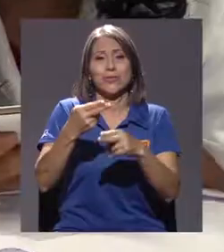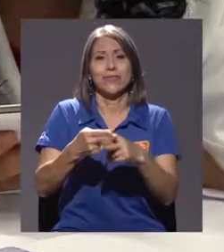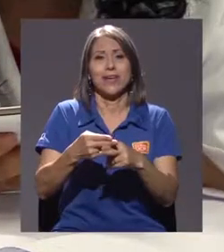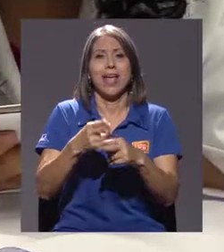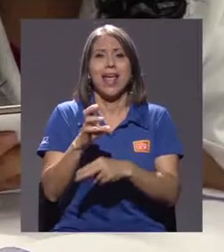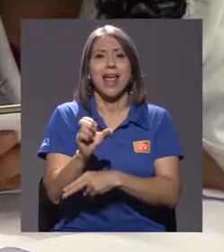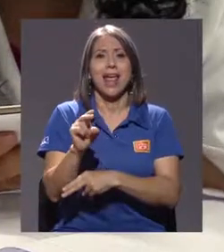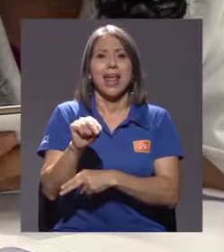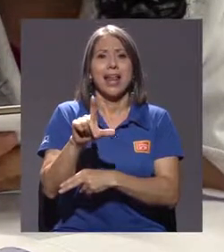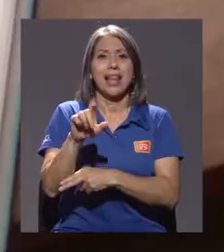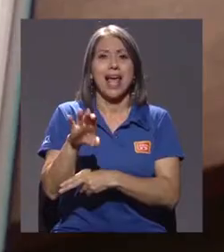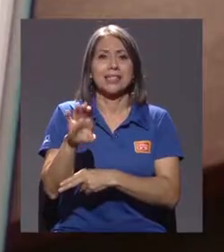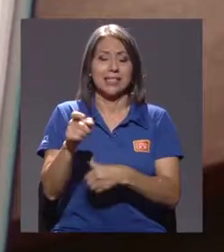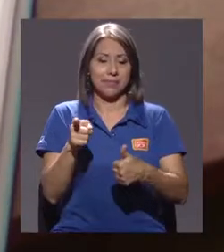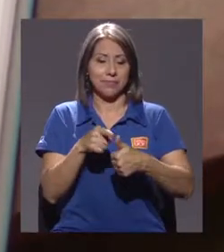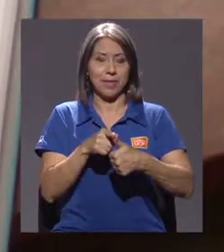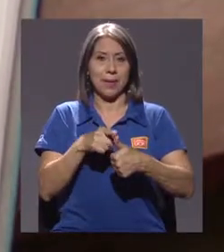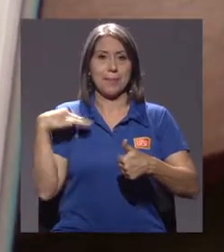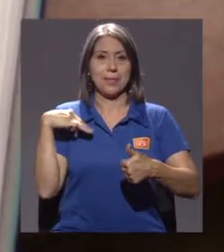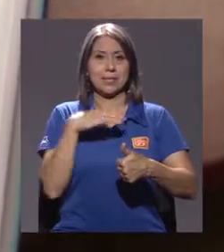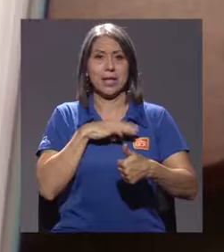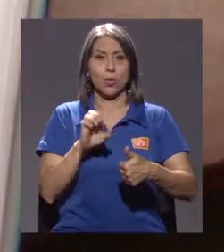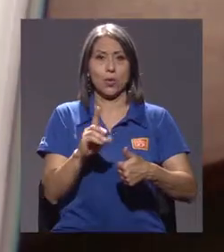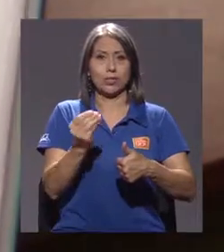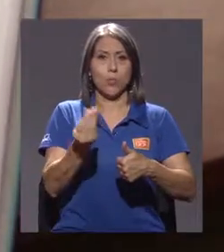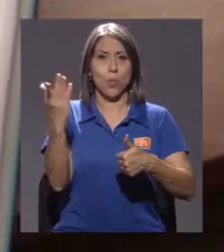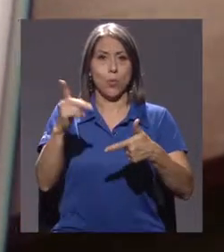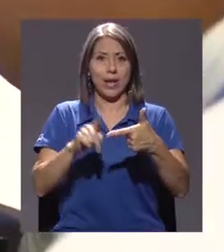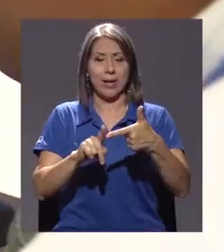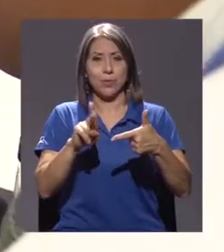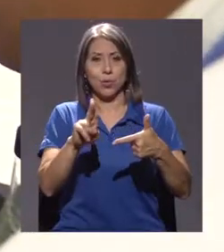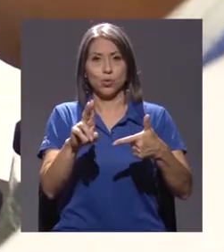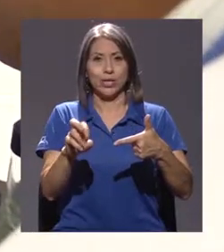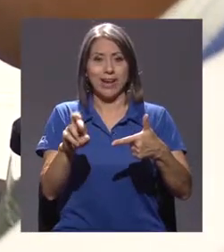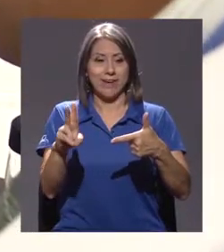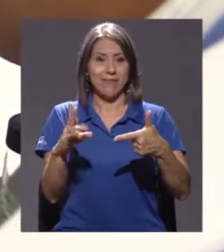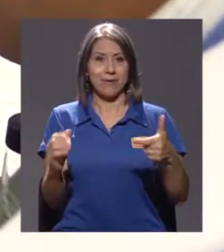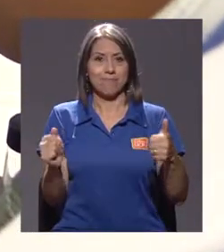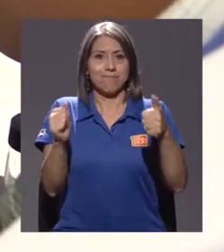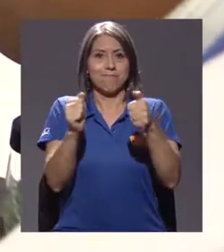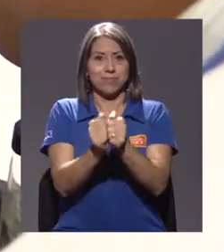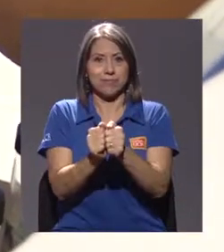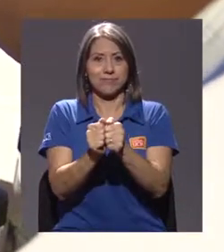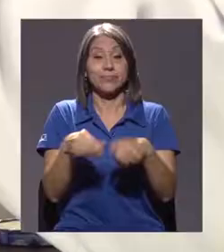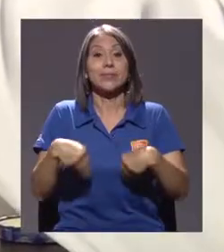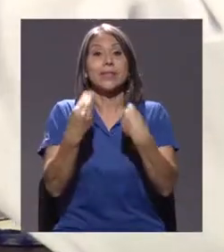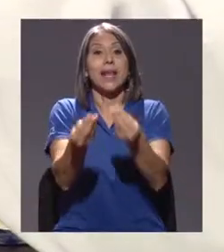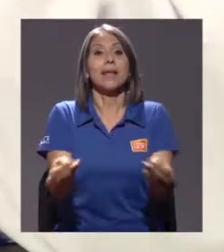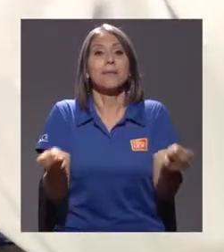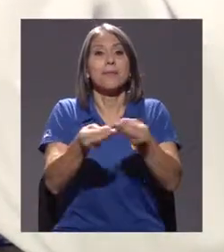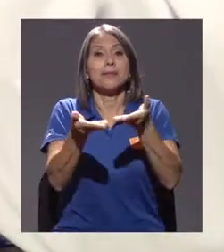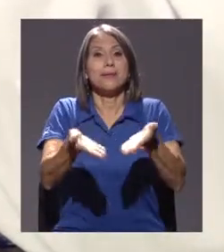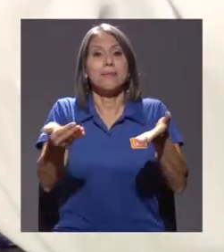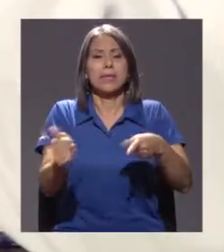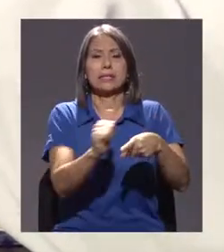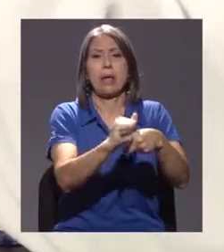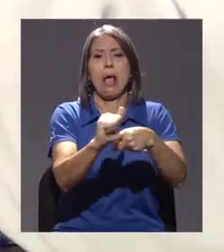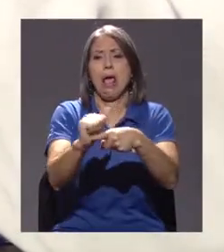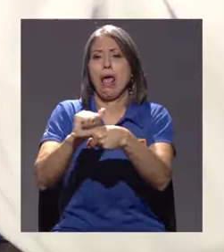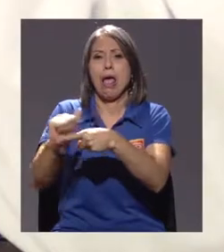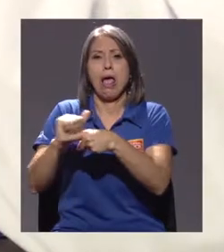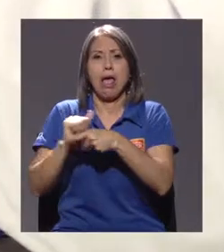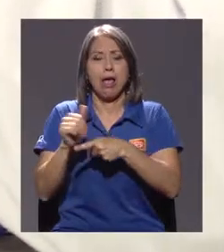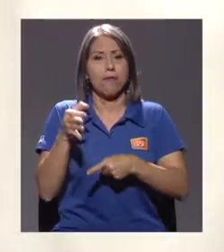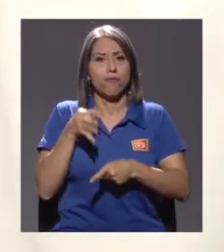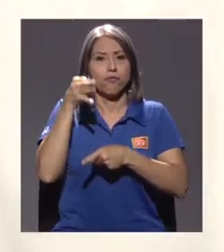entre el Ministerio de Educación Pública y la UCR, el cual procura proveer mayores herramientas para capacitar a los futuros profesionales